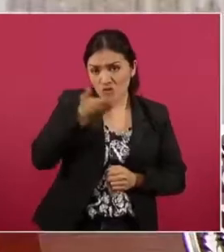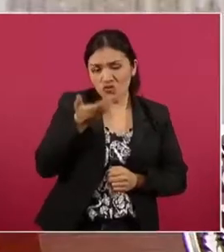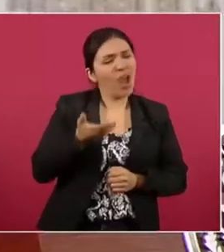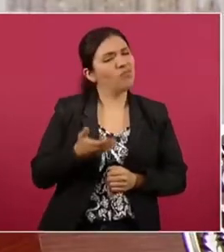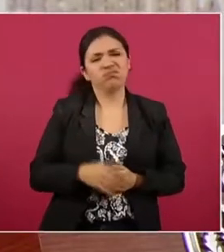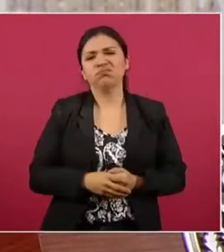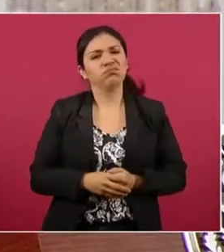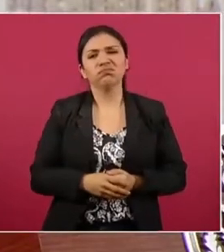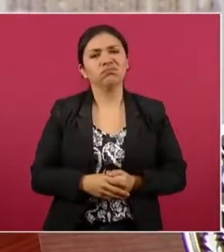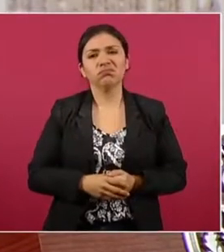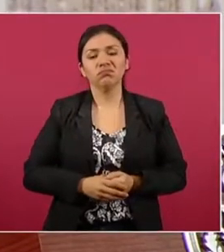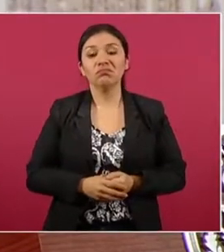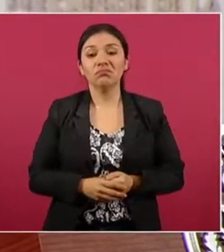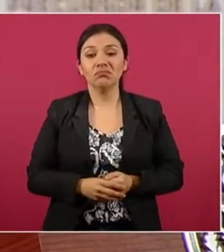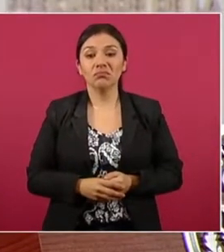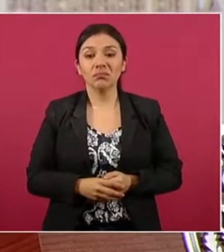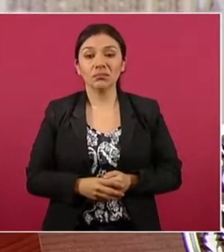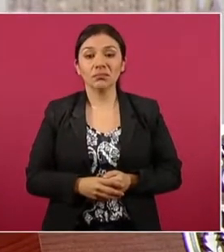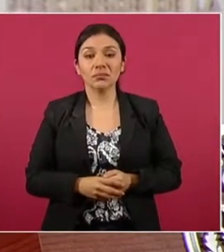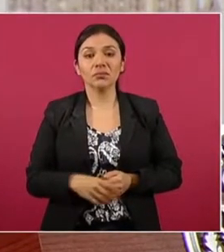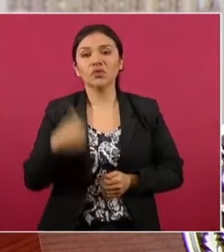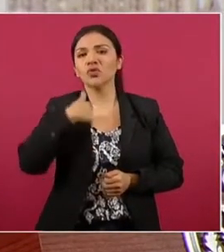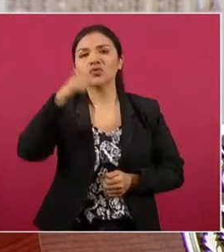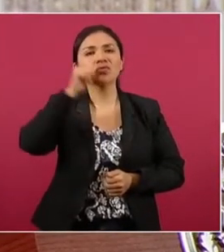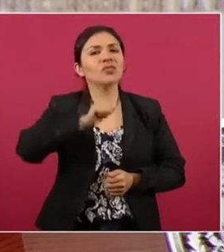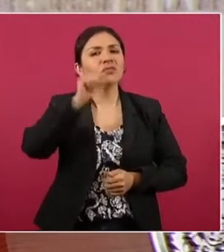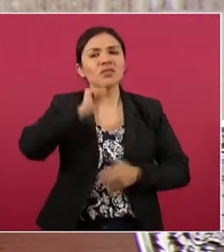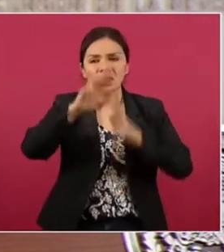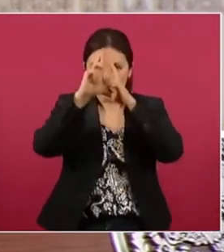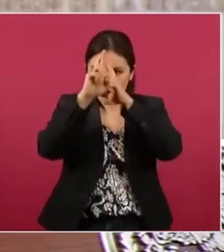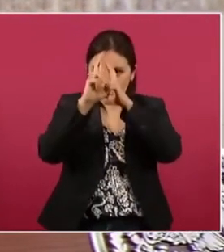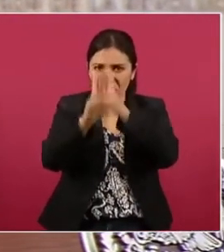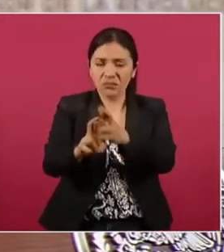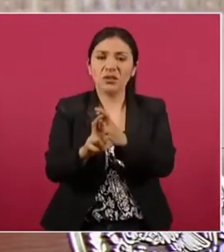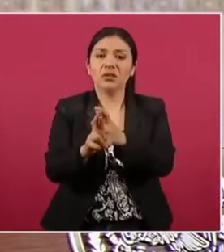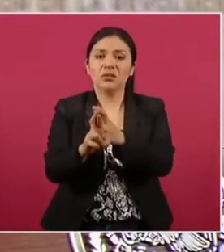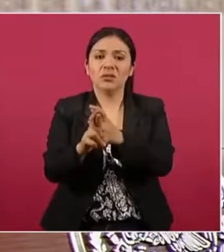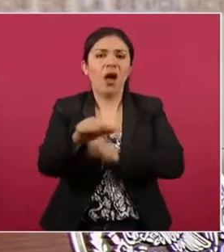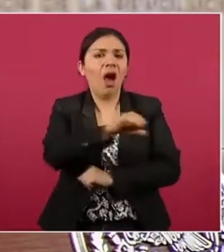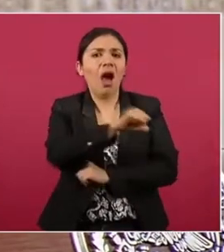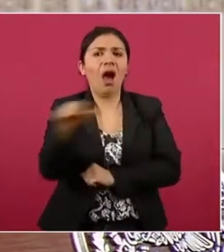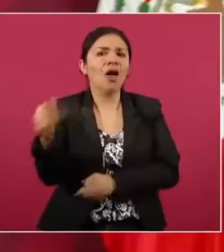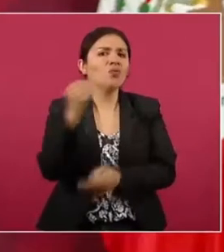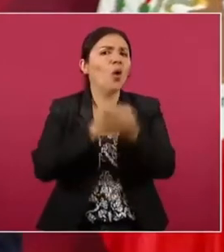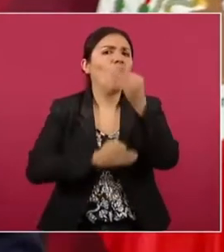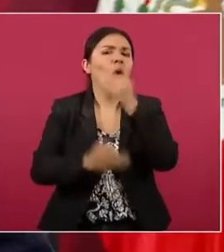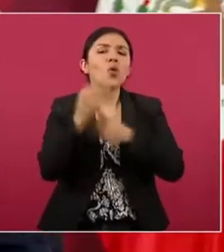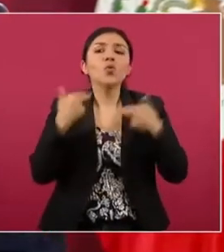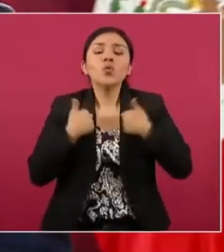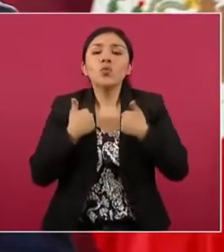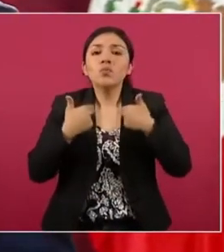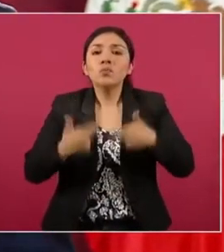yo soy respetuoso de todos los seres humanos,